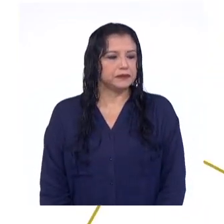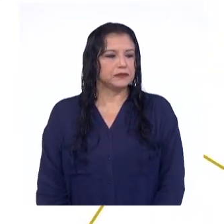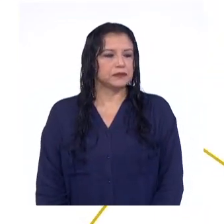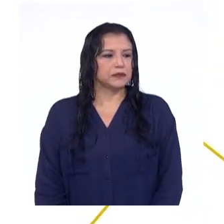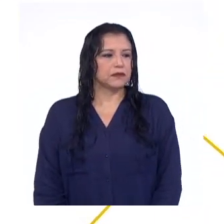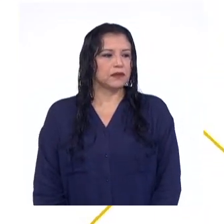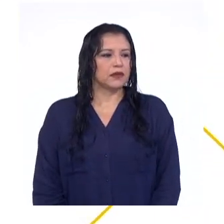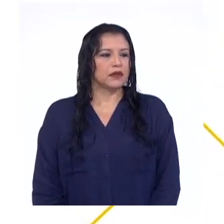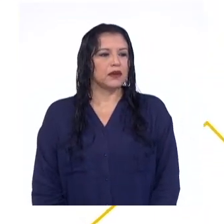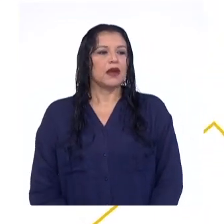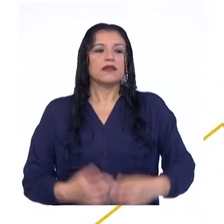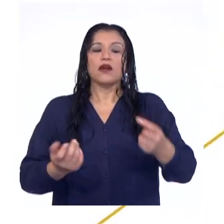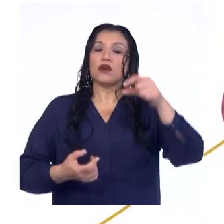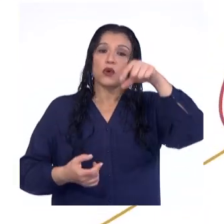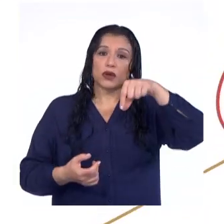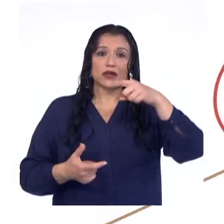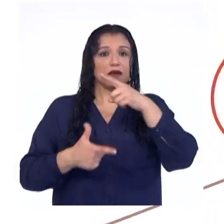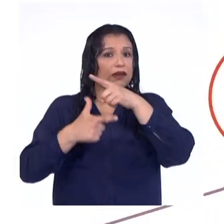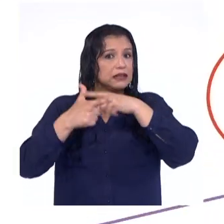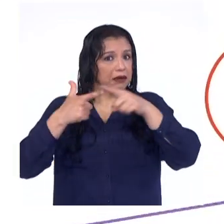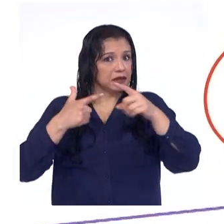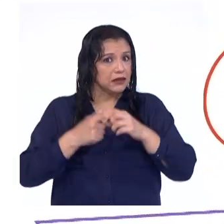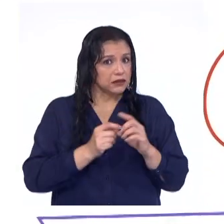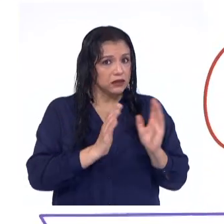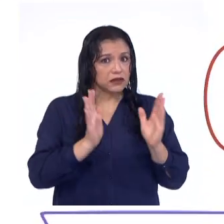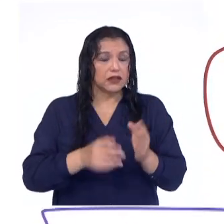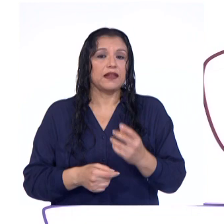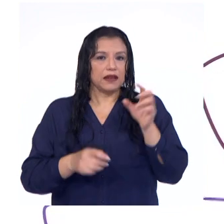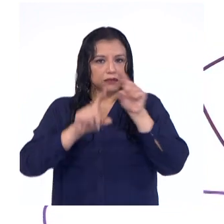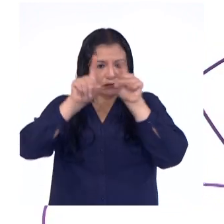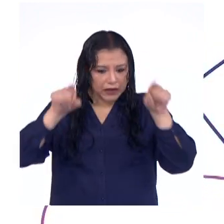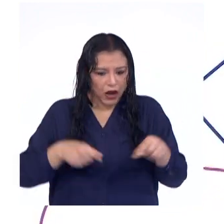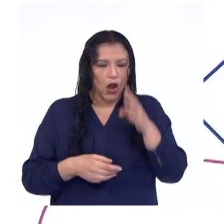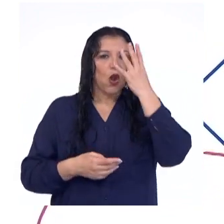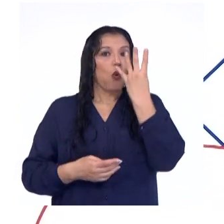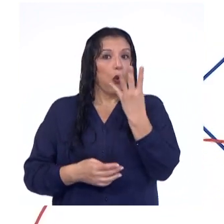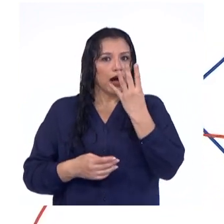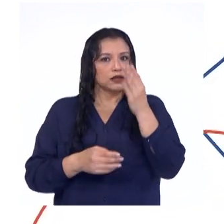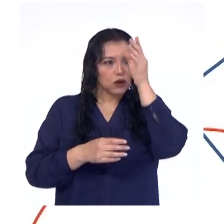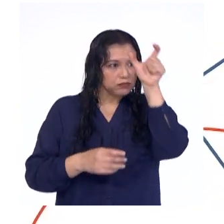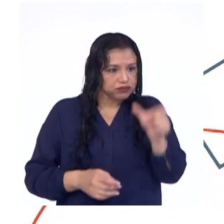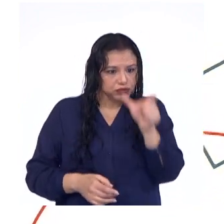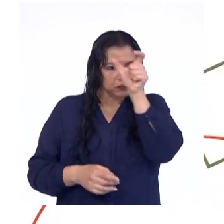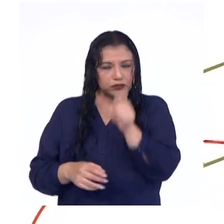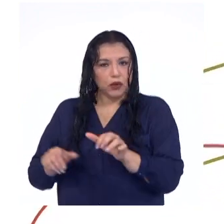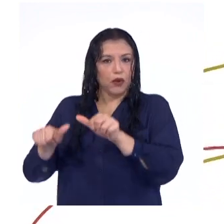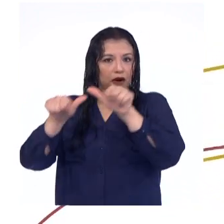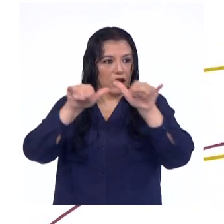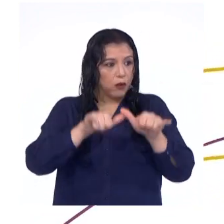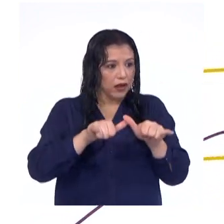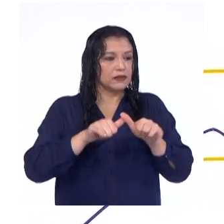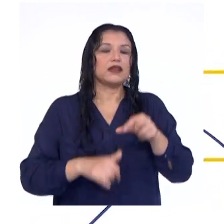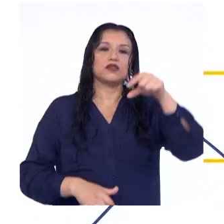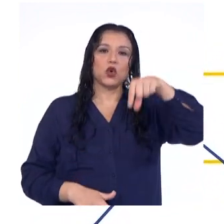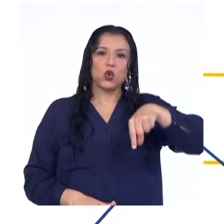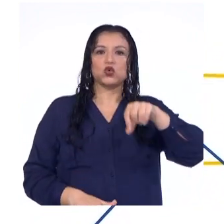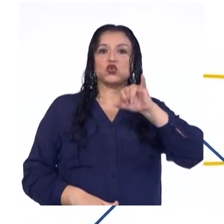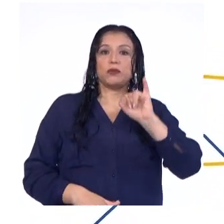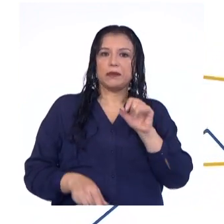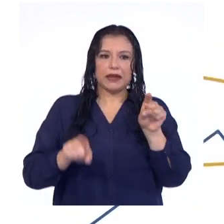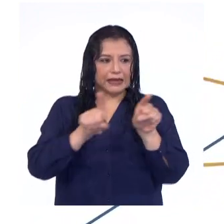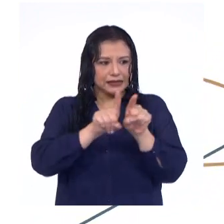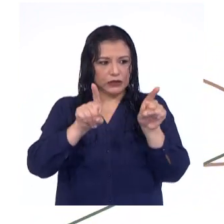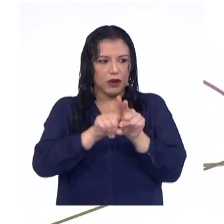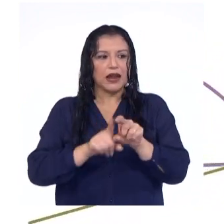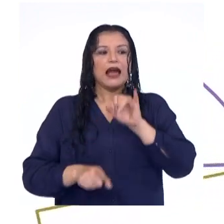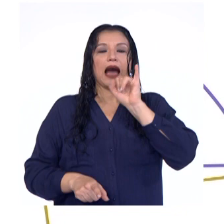Dado que los cuartiles dividen la distribución en 4 partes iguales, entonces, q sub i debe ser igual